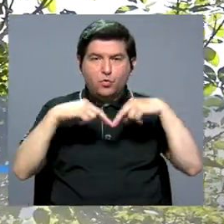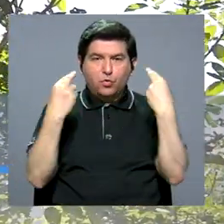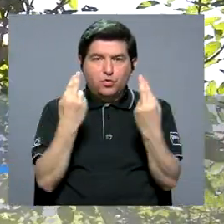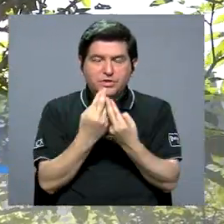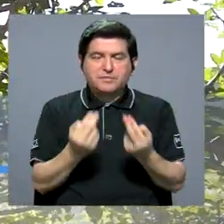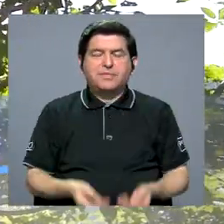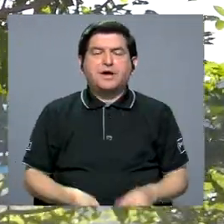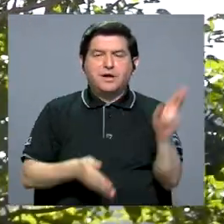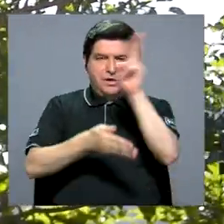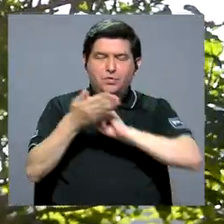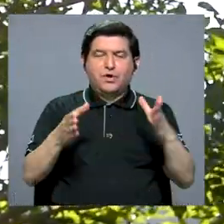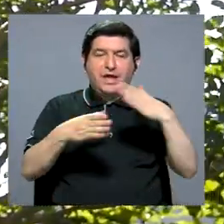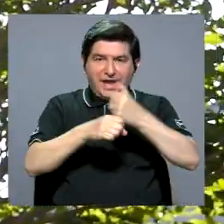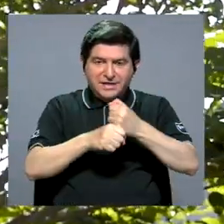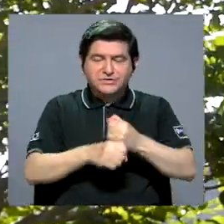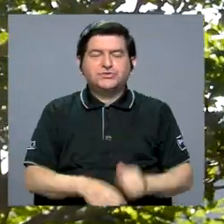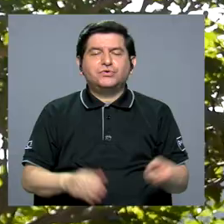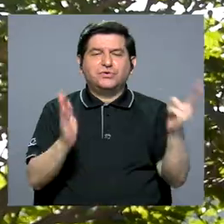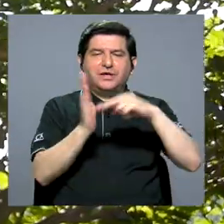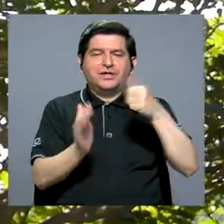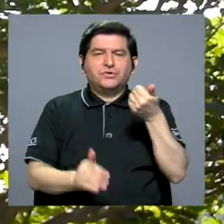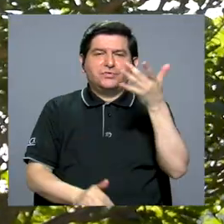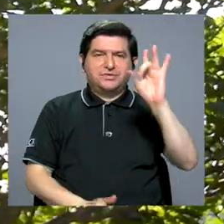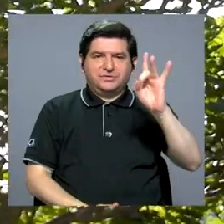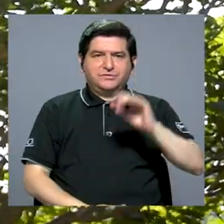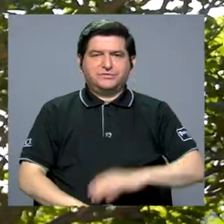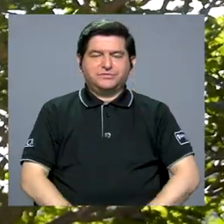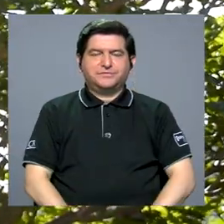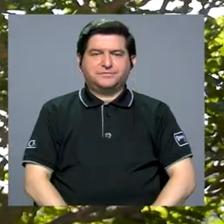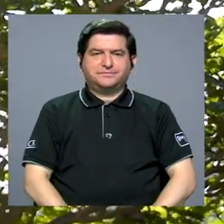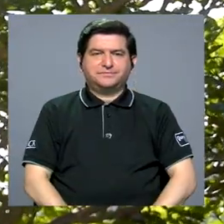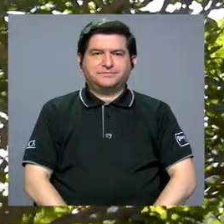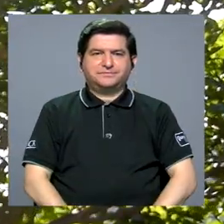último encuentro académico que se realizó fue en el 2018.